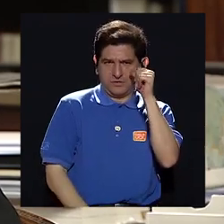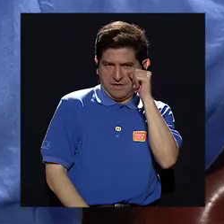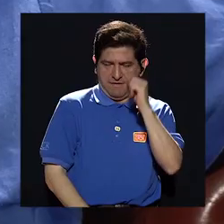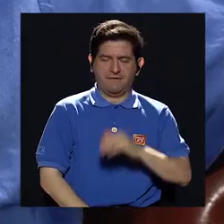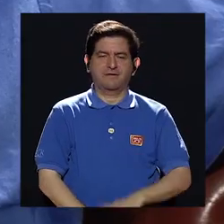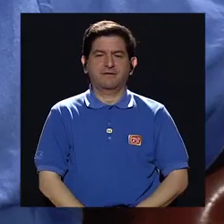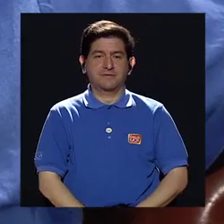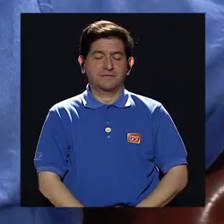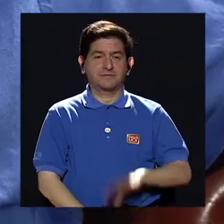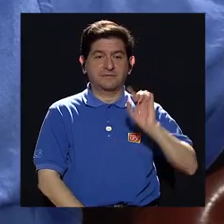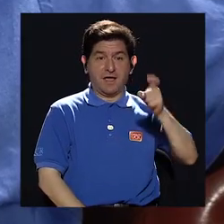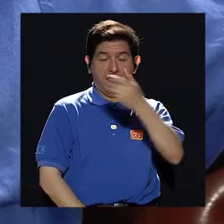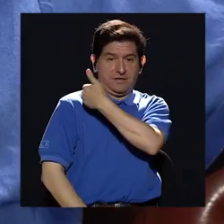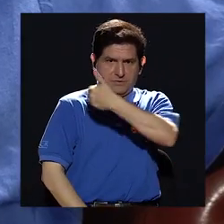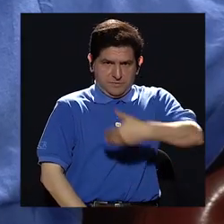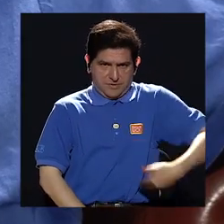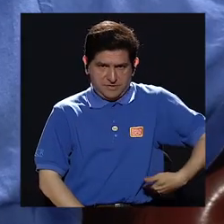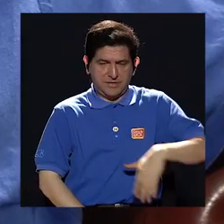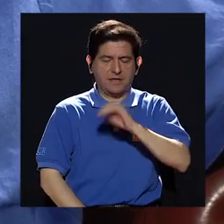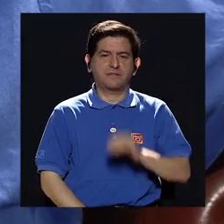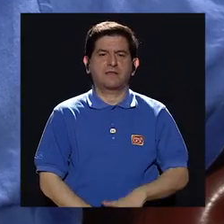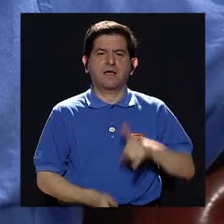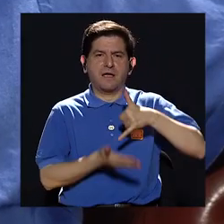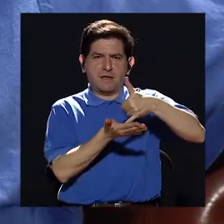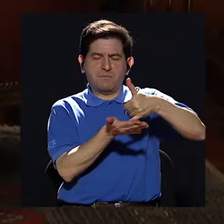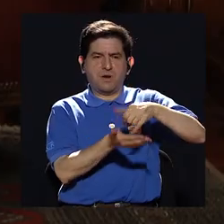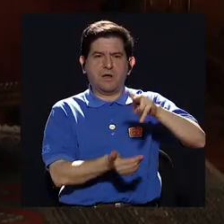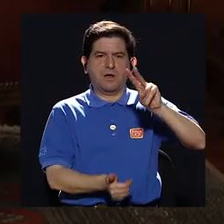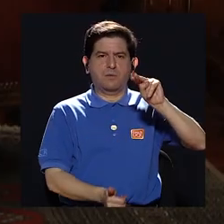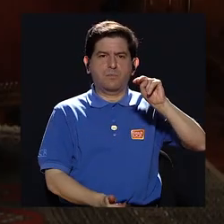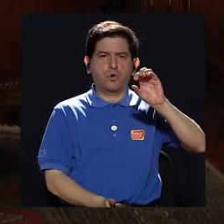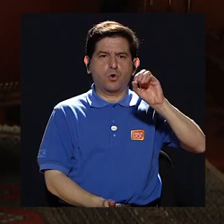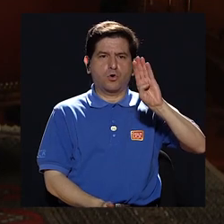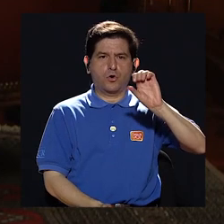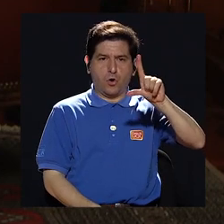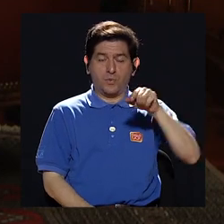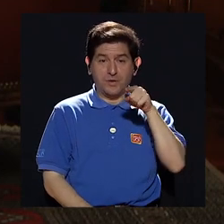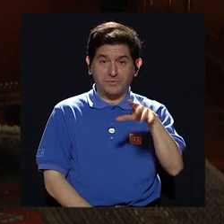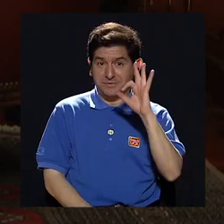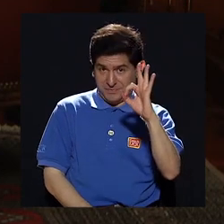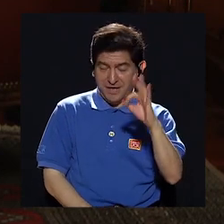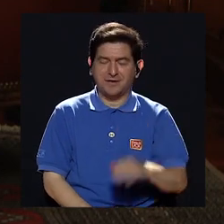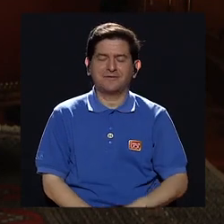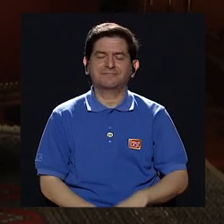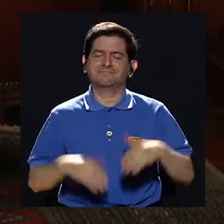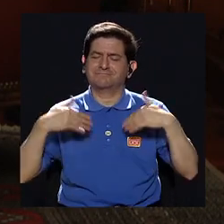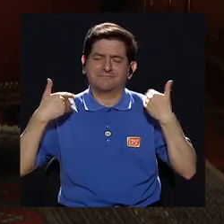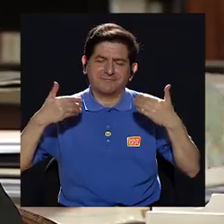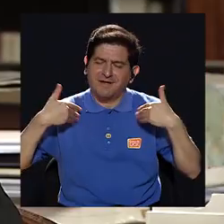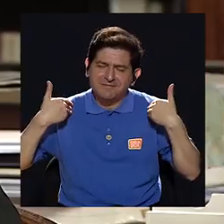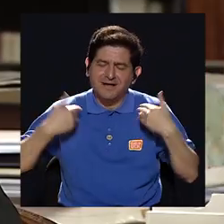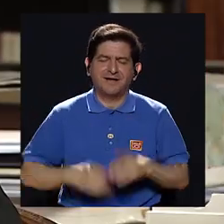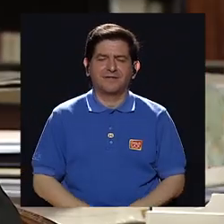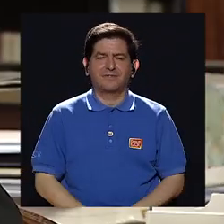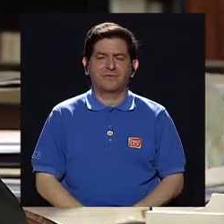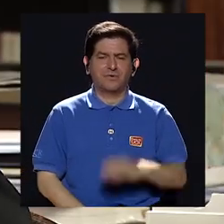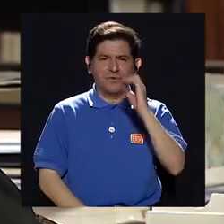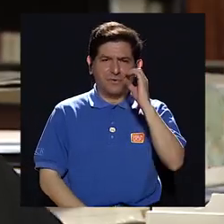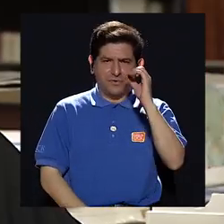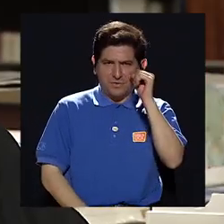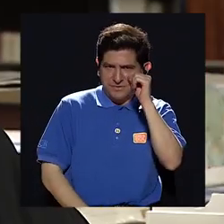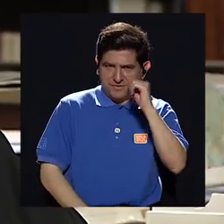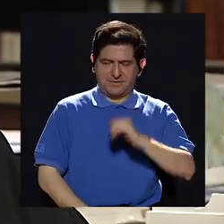Aria Sánchez, expresidente y premio Nobel. Hola don Oscar, ¿qué tal? ¿Cómo están? Encantado. Don Oscar,